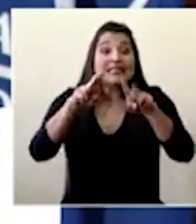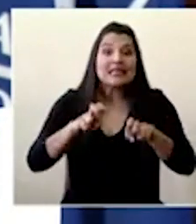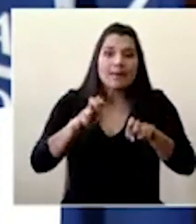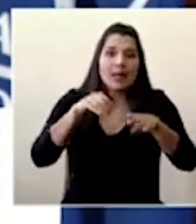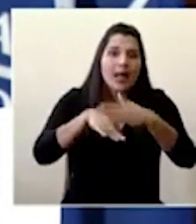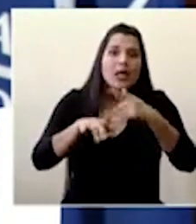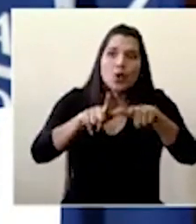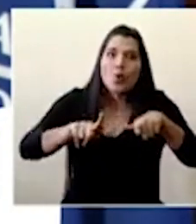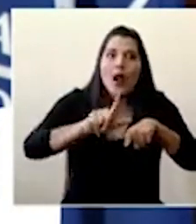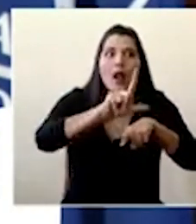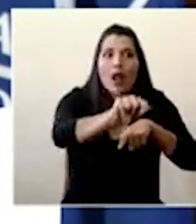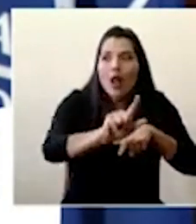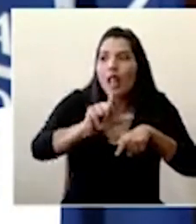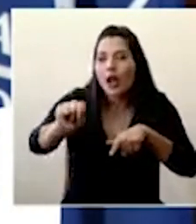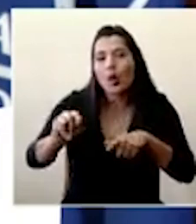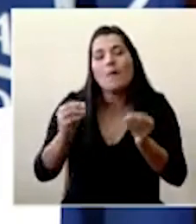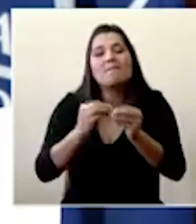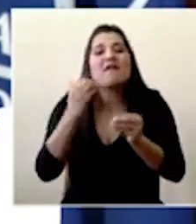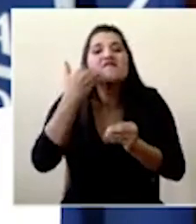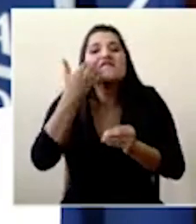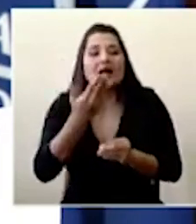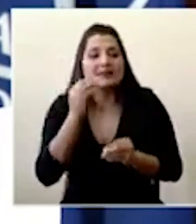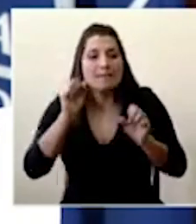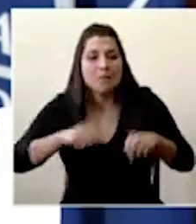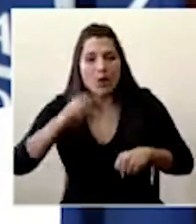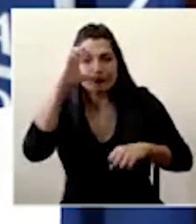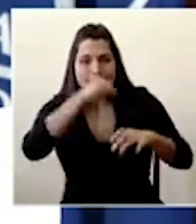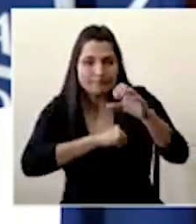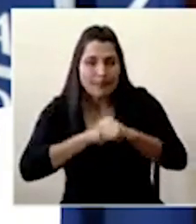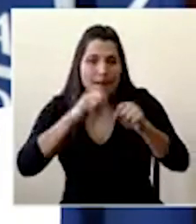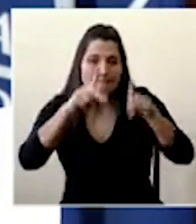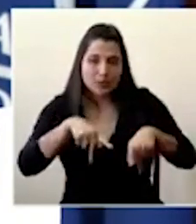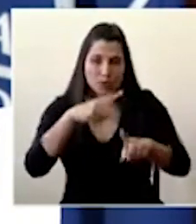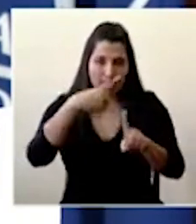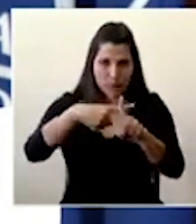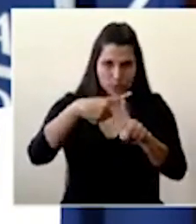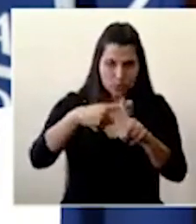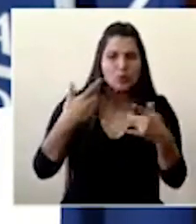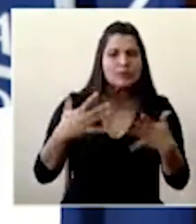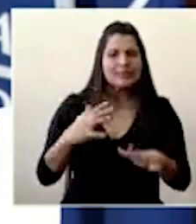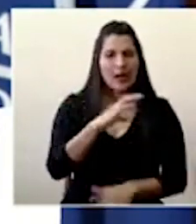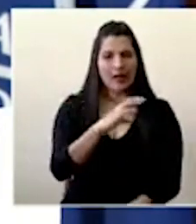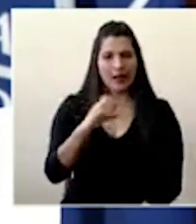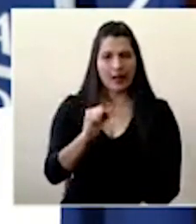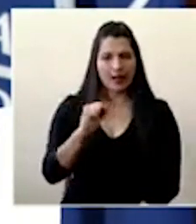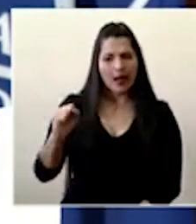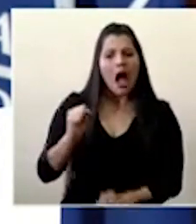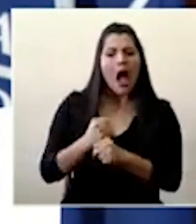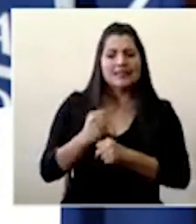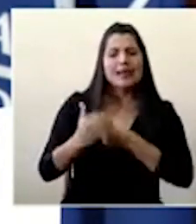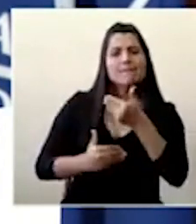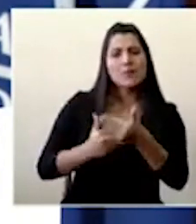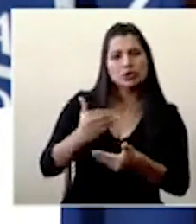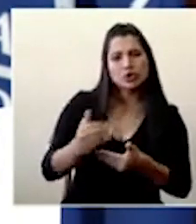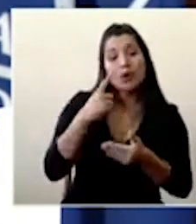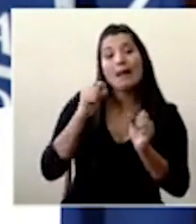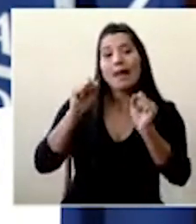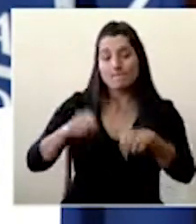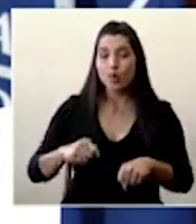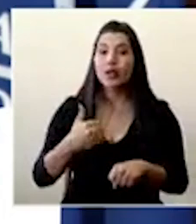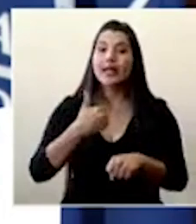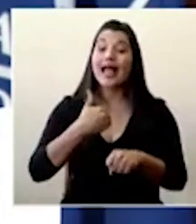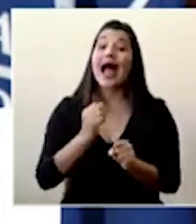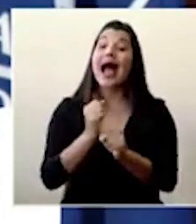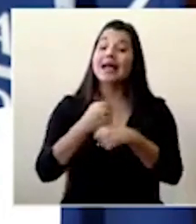necesario para captar todos los casos posibles y en eso estamos trabajando ya la caja está haciendo sus gestiones para tener la prueba incluso